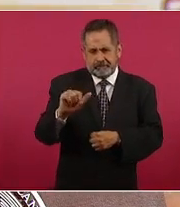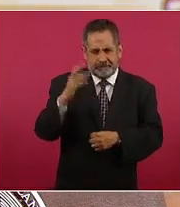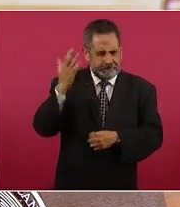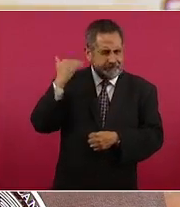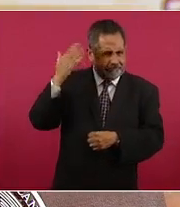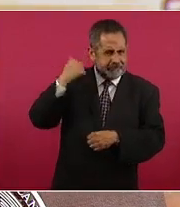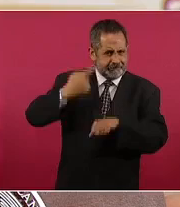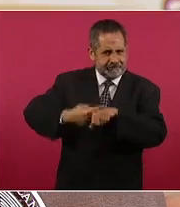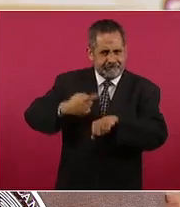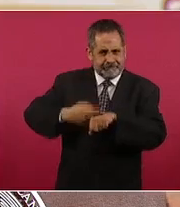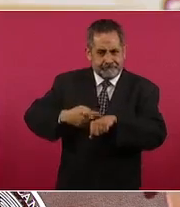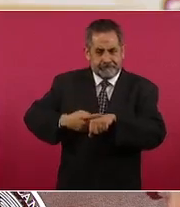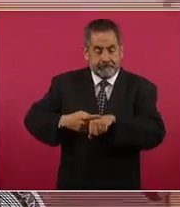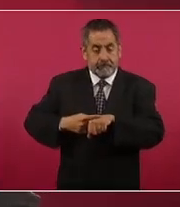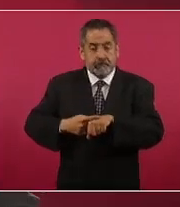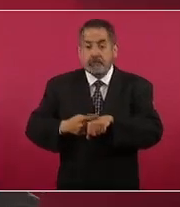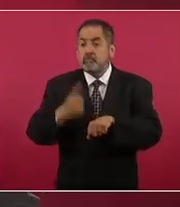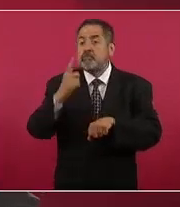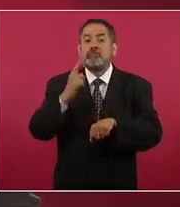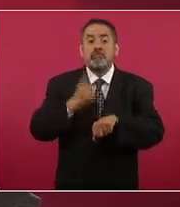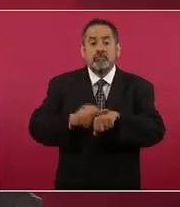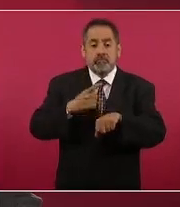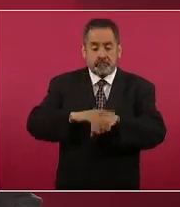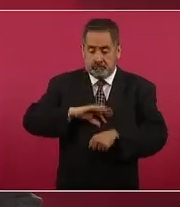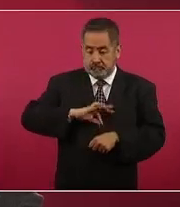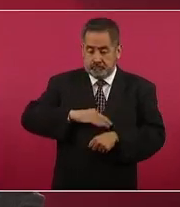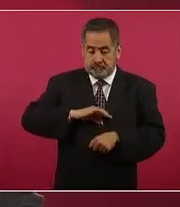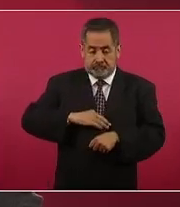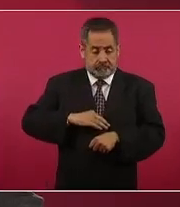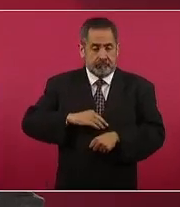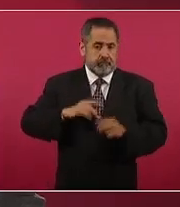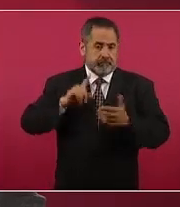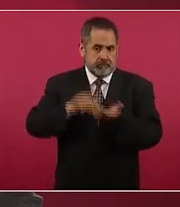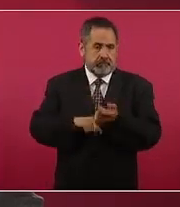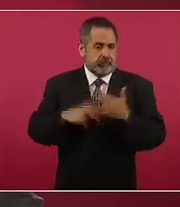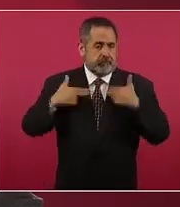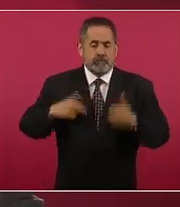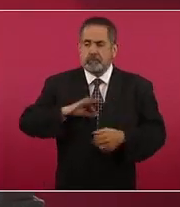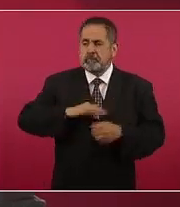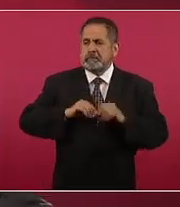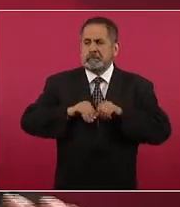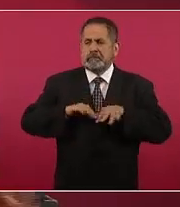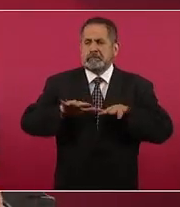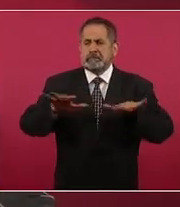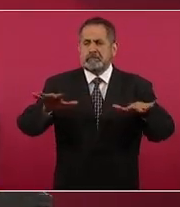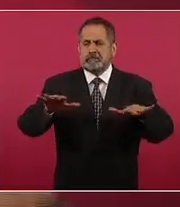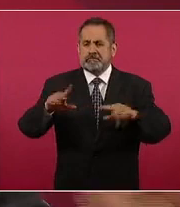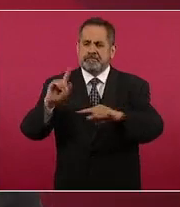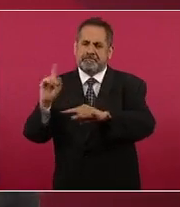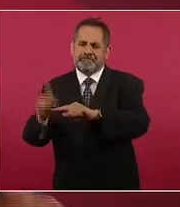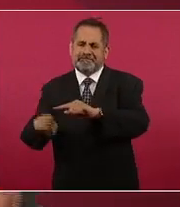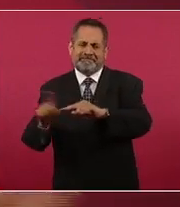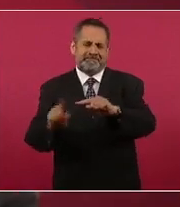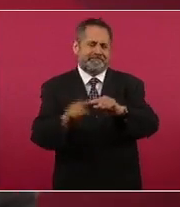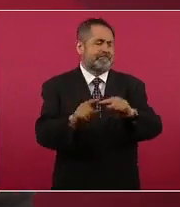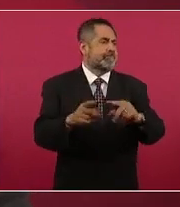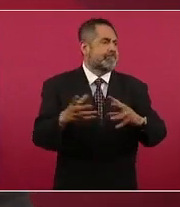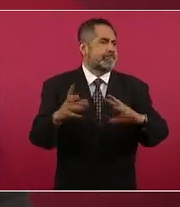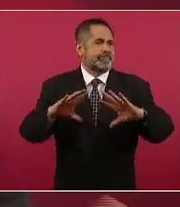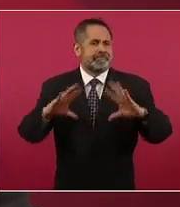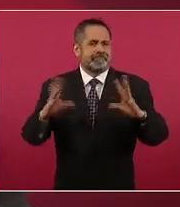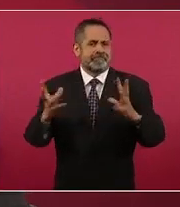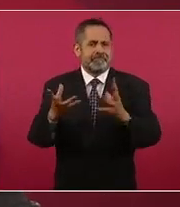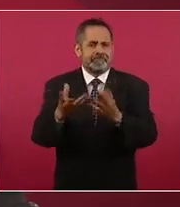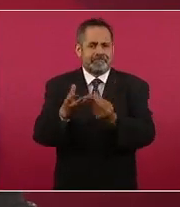es la única experiencia de una enfermedad infecciosa humana que fue erradicada, es decir, eliminada por completo